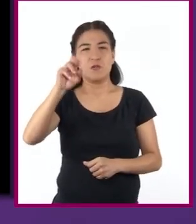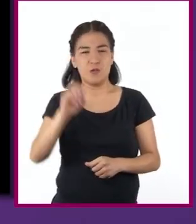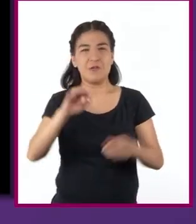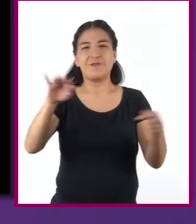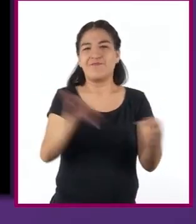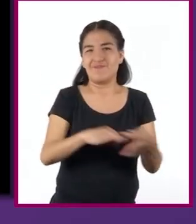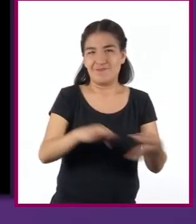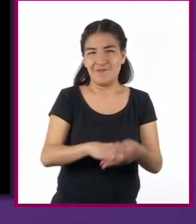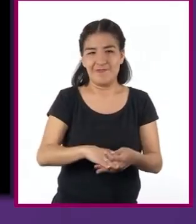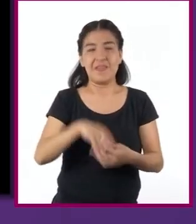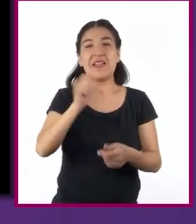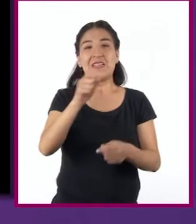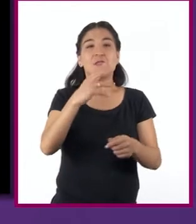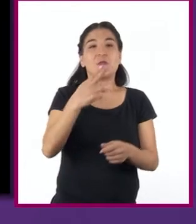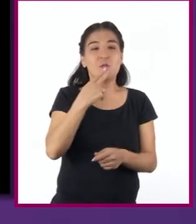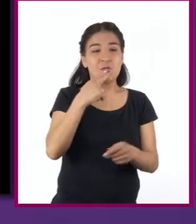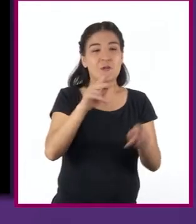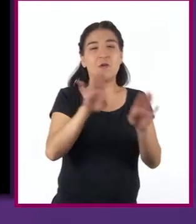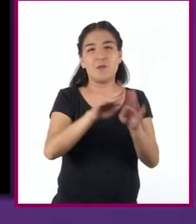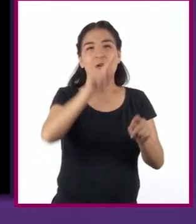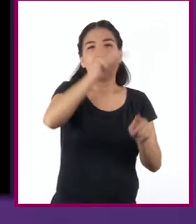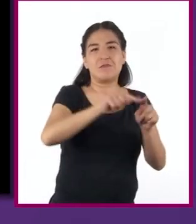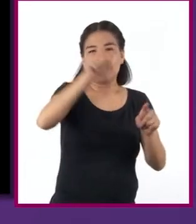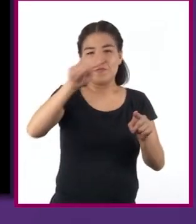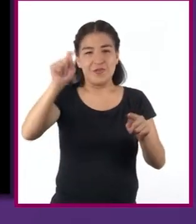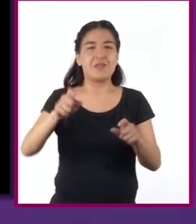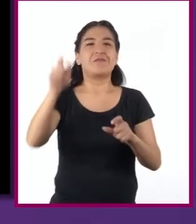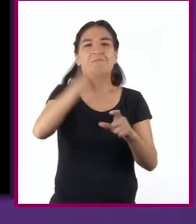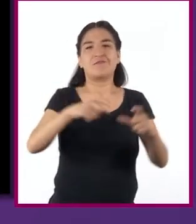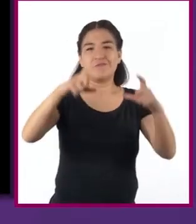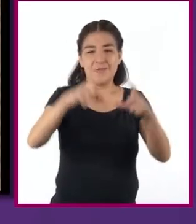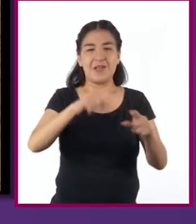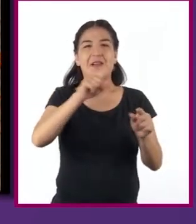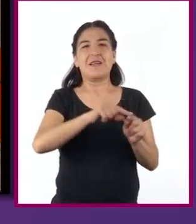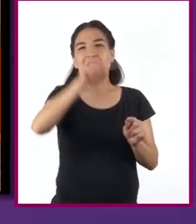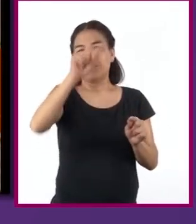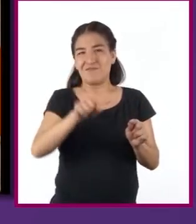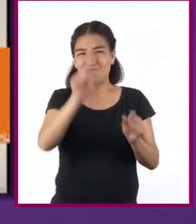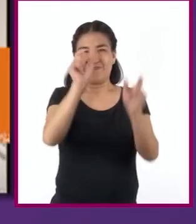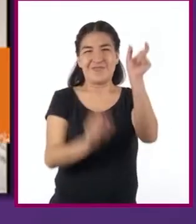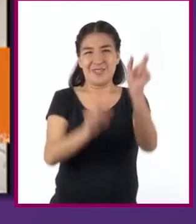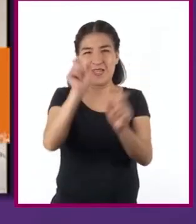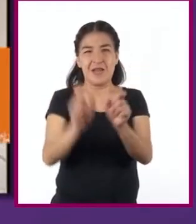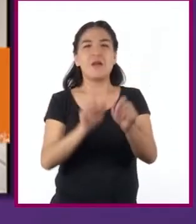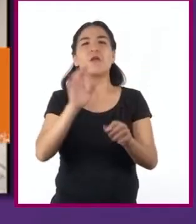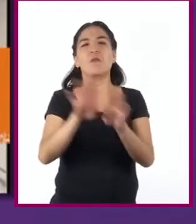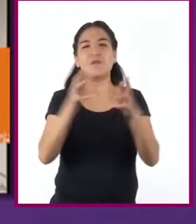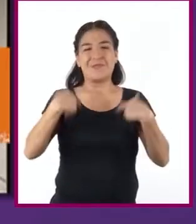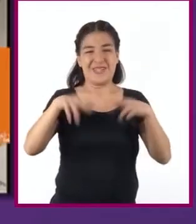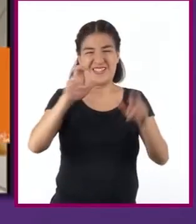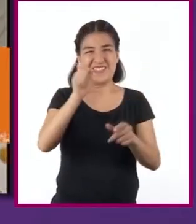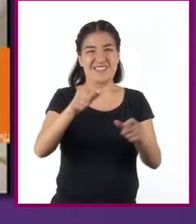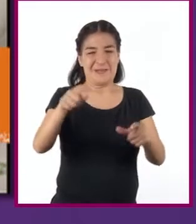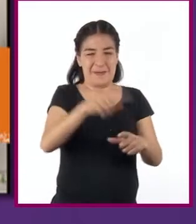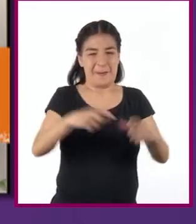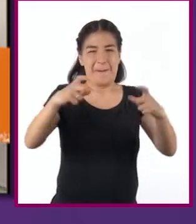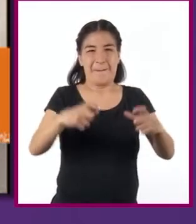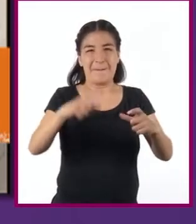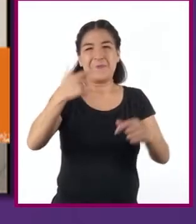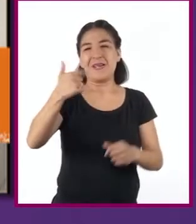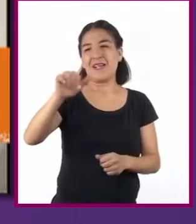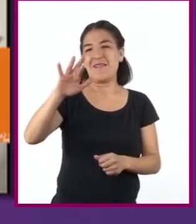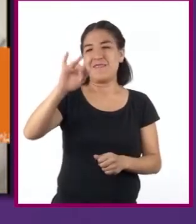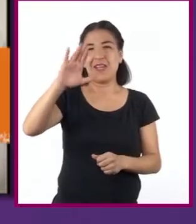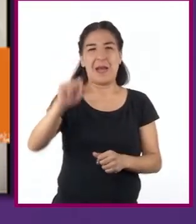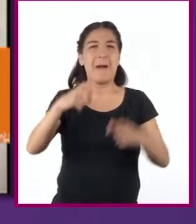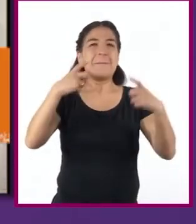utilización de una u otra dependerá de lo que se desee representar. Por ejemplo, la gráfica de pastel es mejor para mostrar la